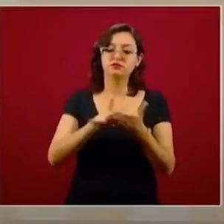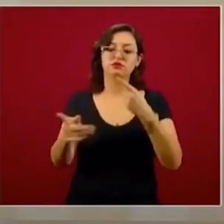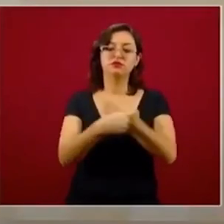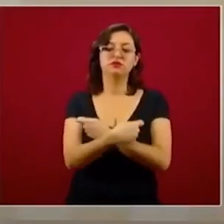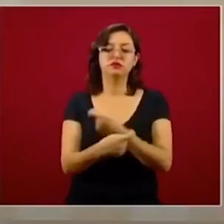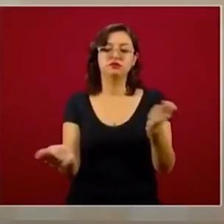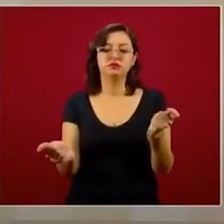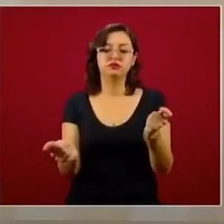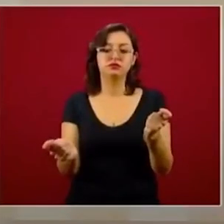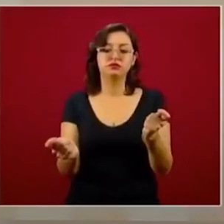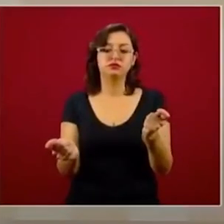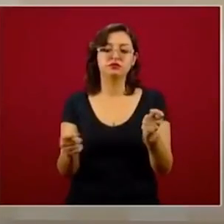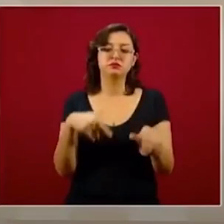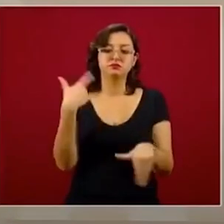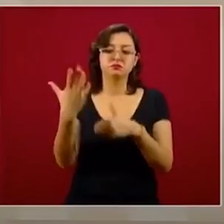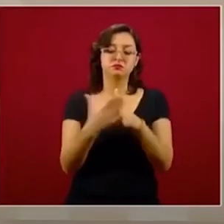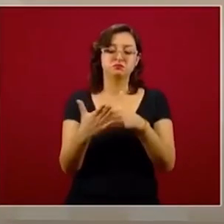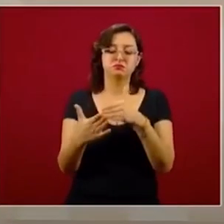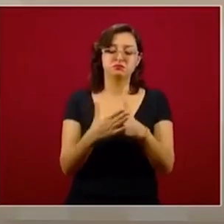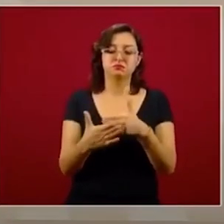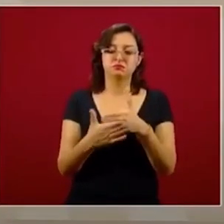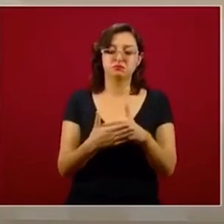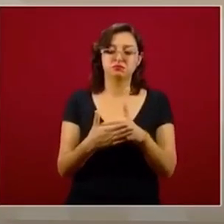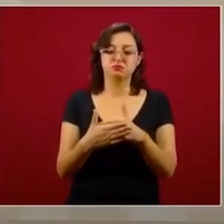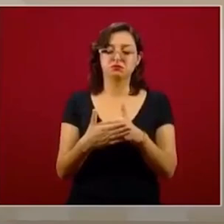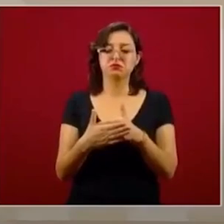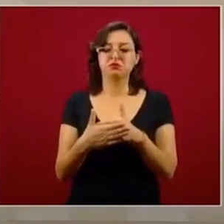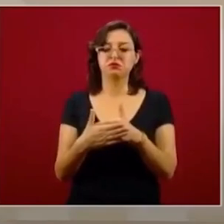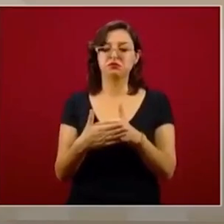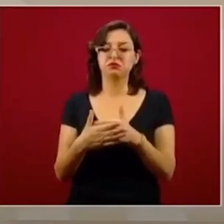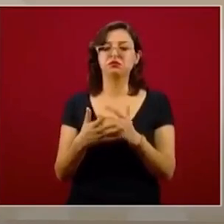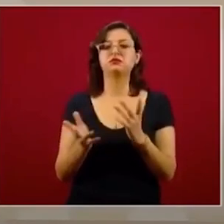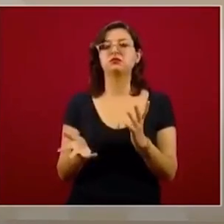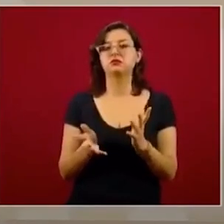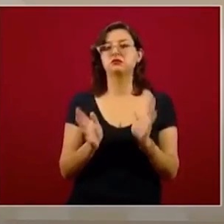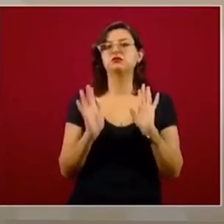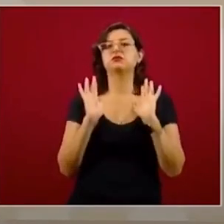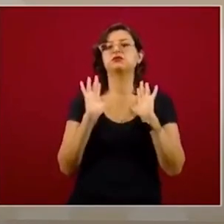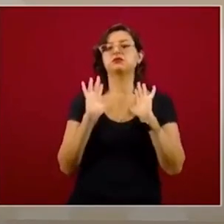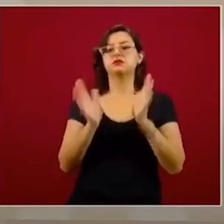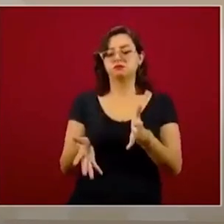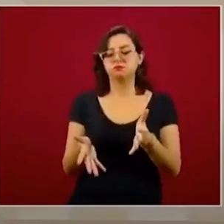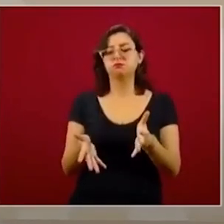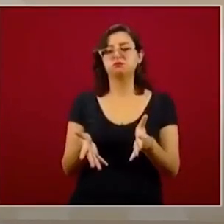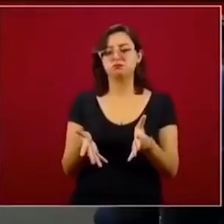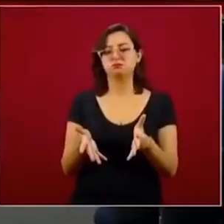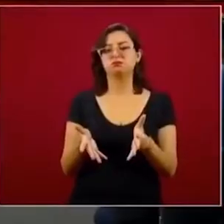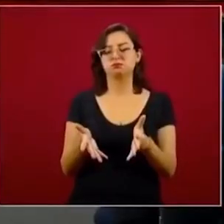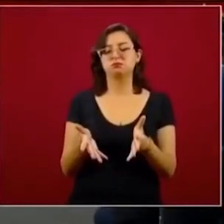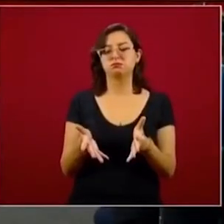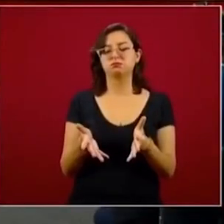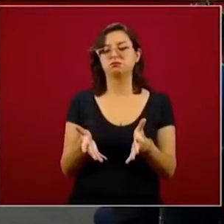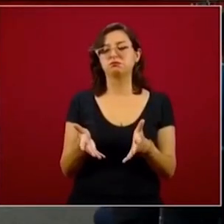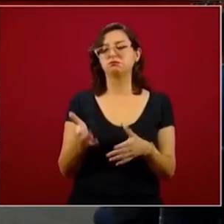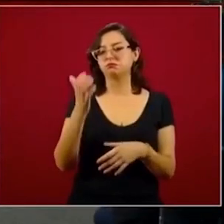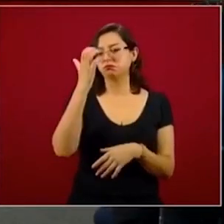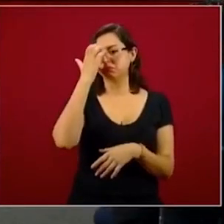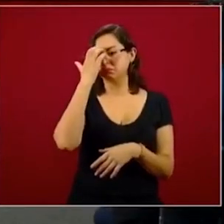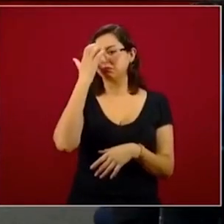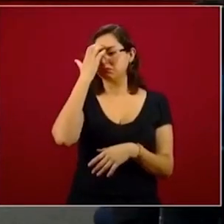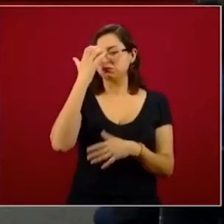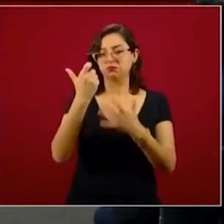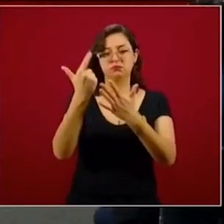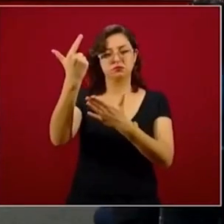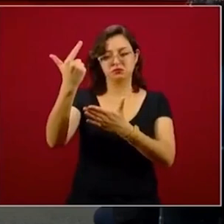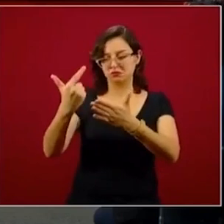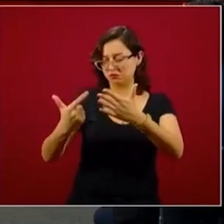en los próximos días y semanas. Ya tenemos completamente identificados a los beneficiarios, es un